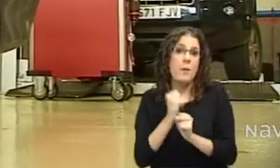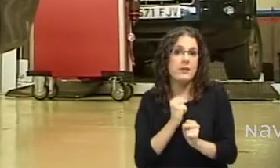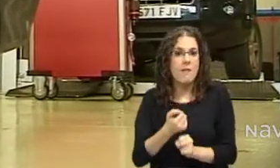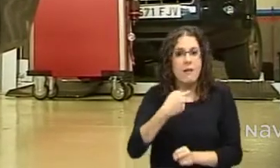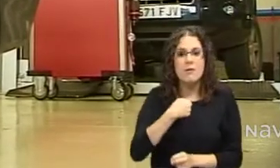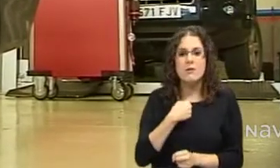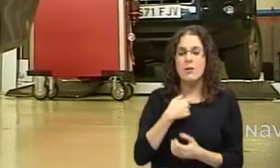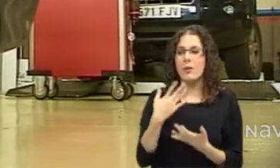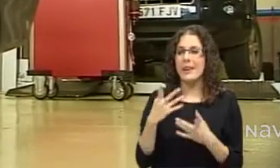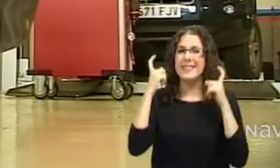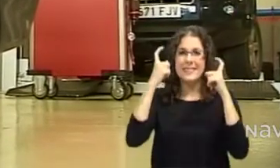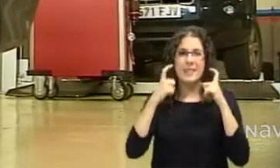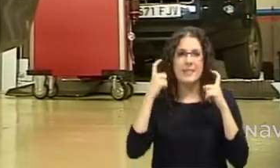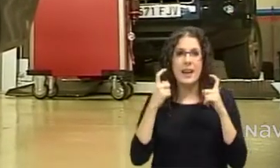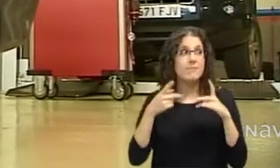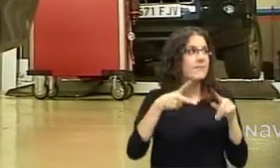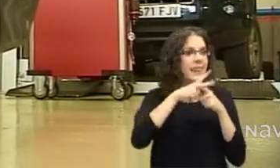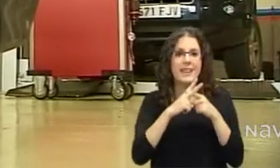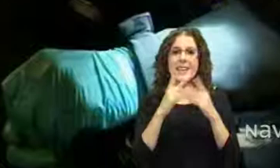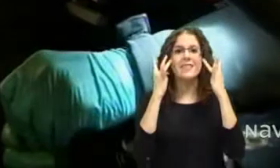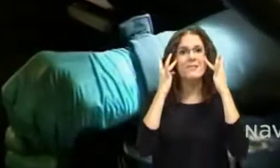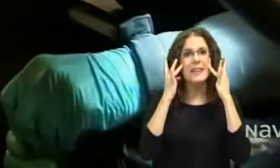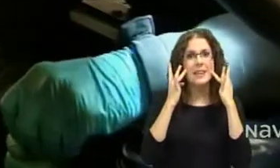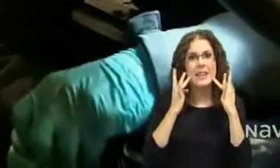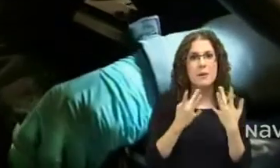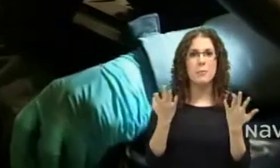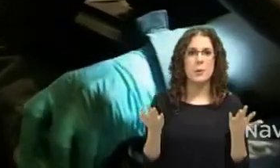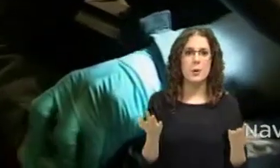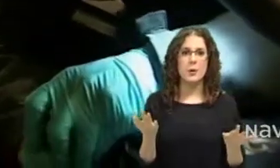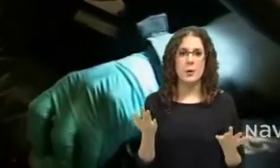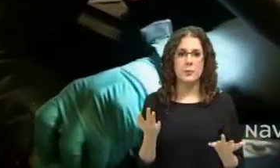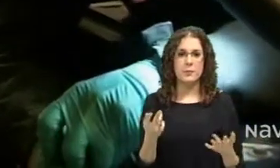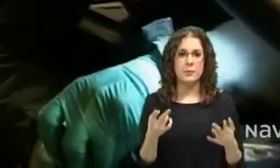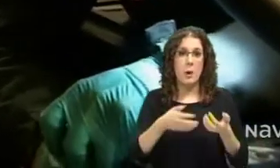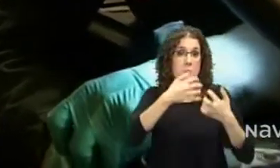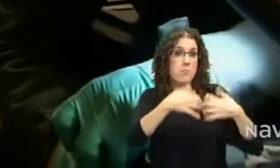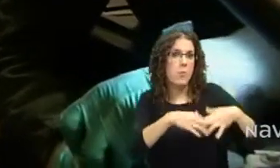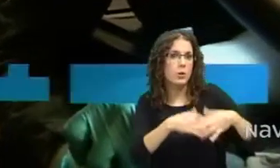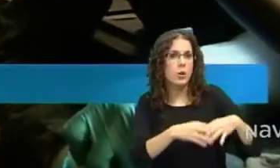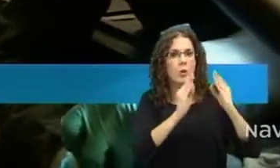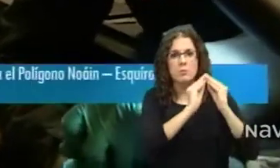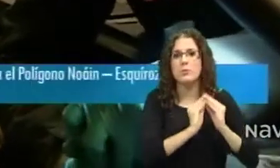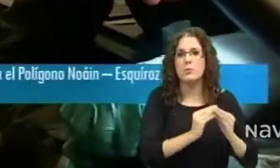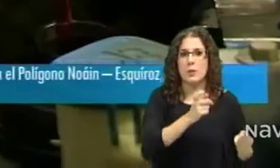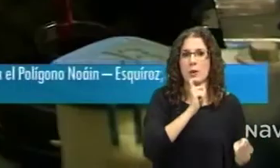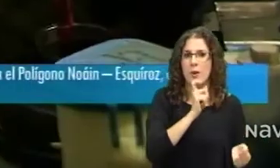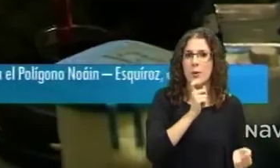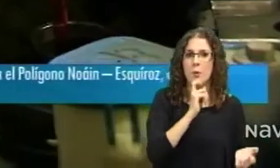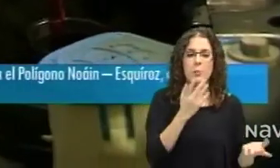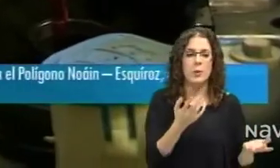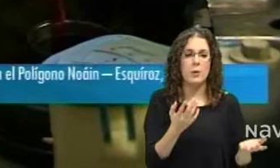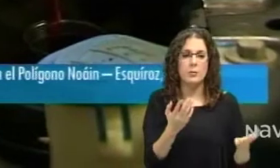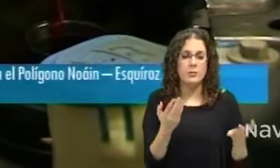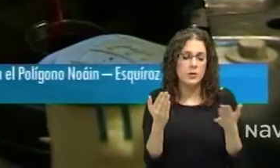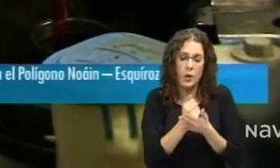herramienta, de la limpieza del taller, de cómo hago una reparación de un motor o cualquier tipo de